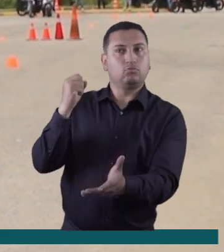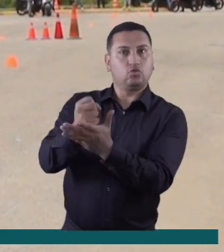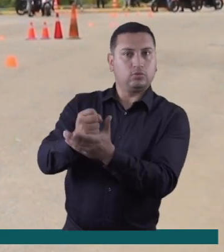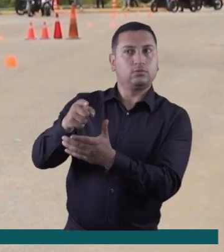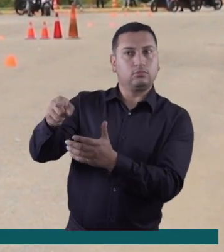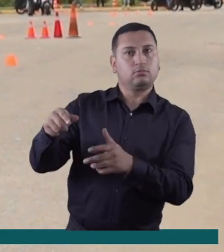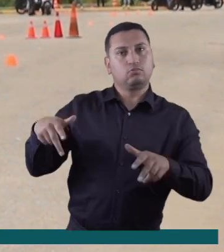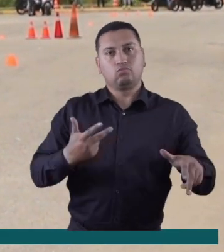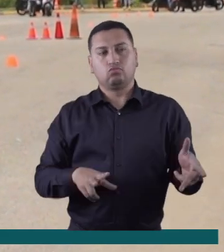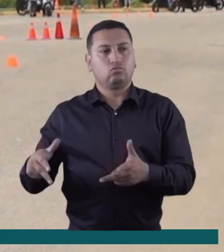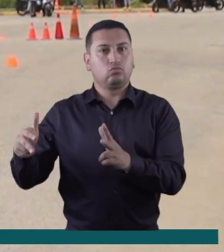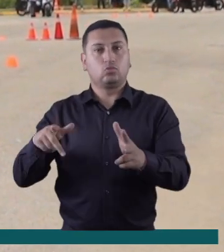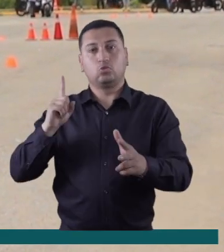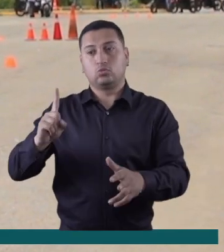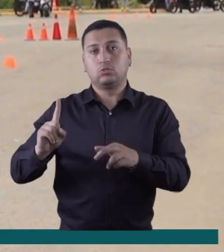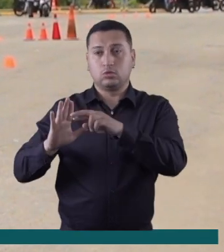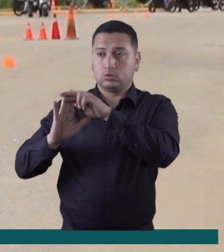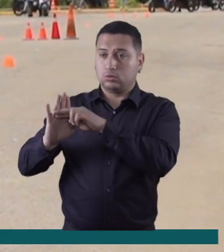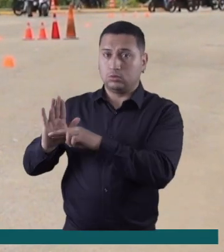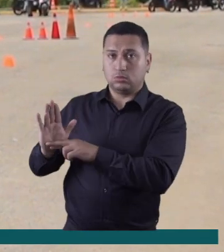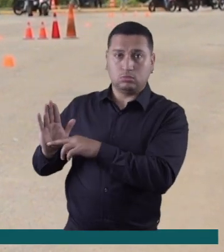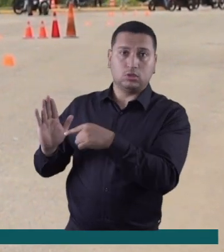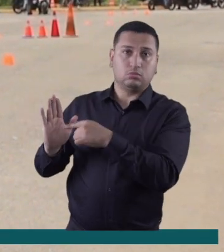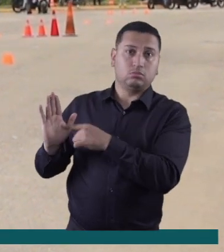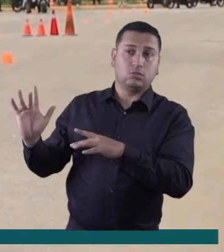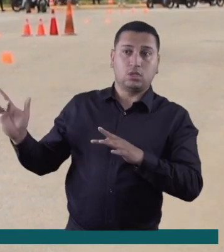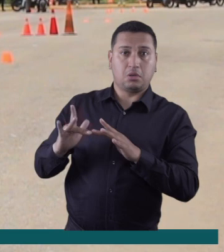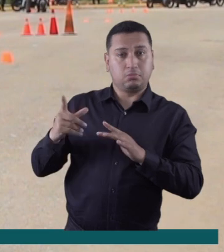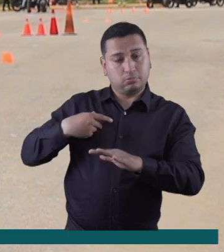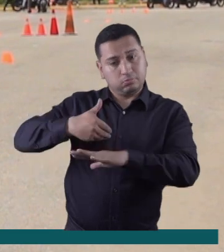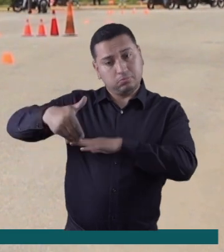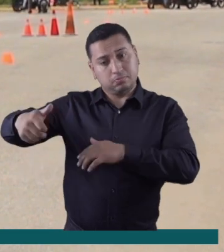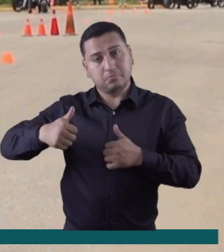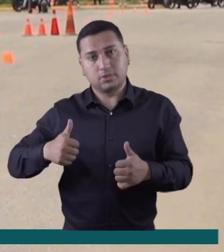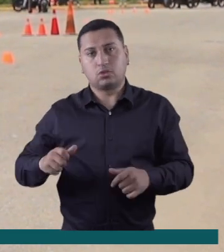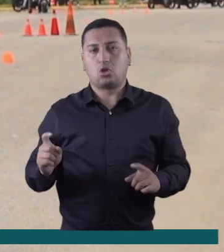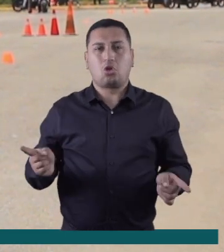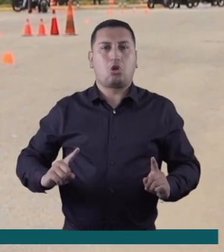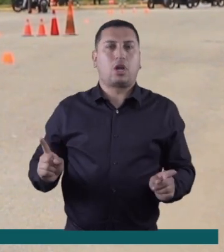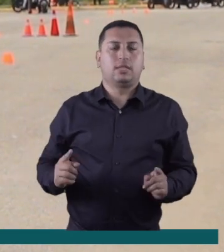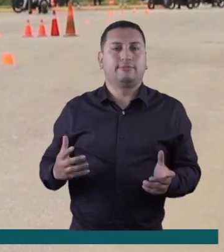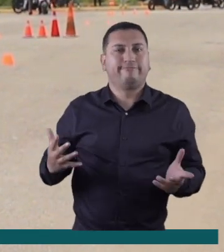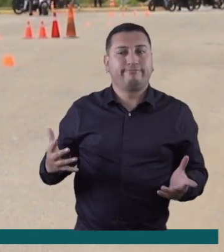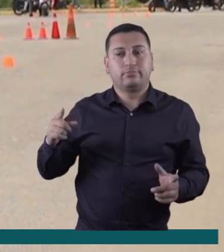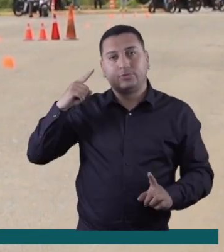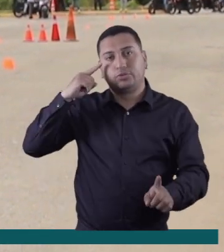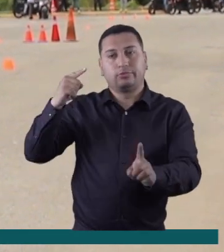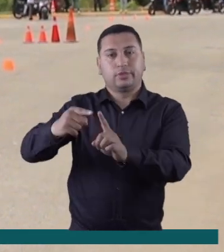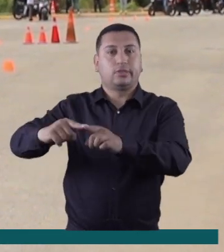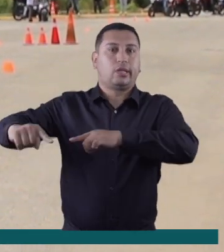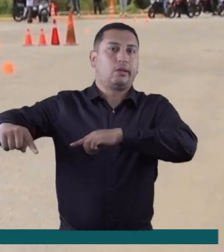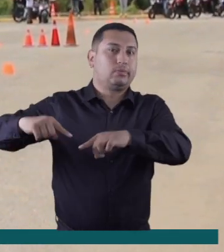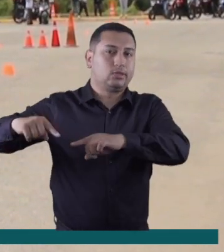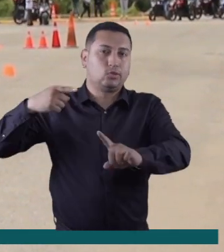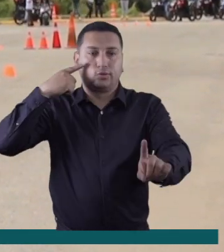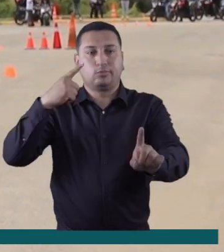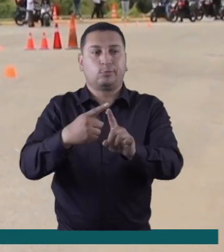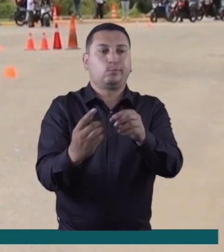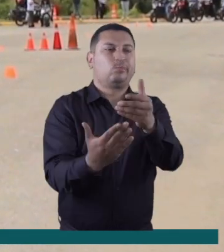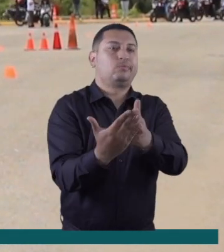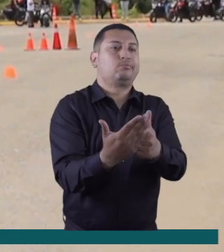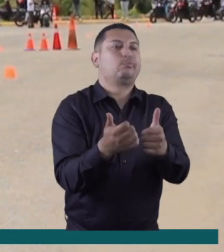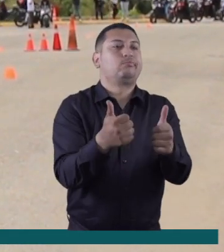el país que este tipo de actividad se haga, puesto que la normatividad que existe ahorita solamente se orienta hacia la parte